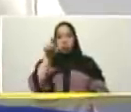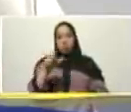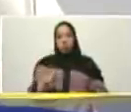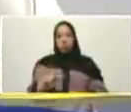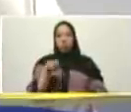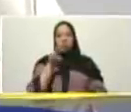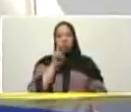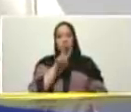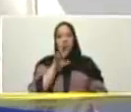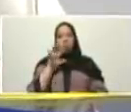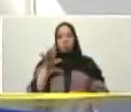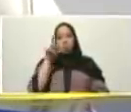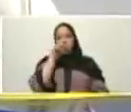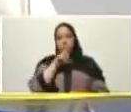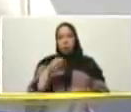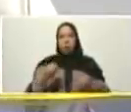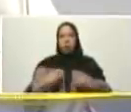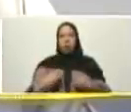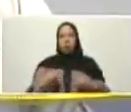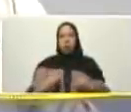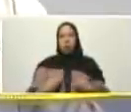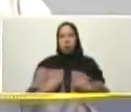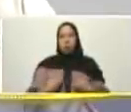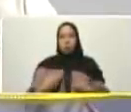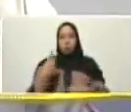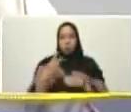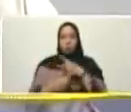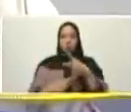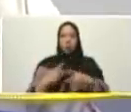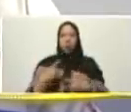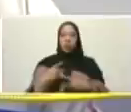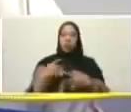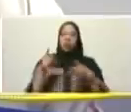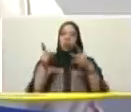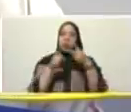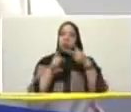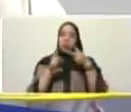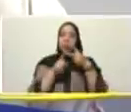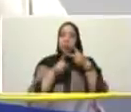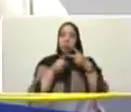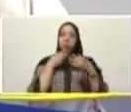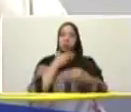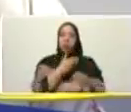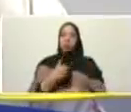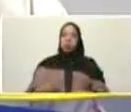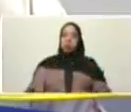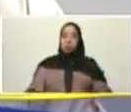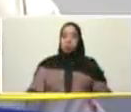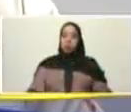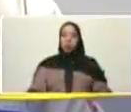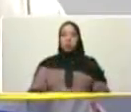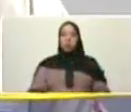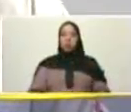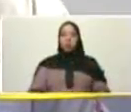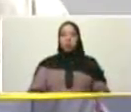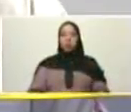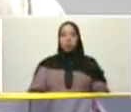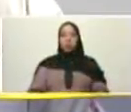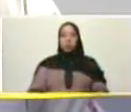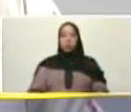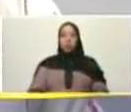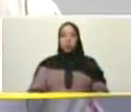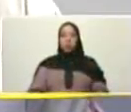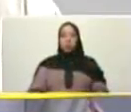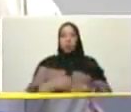% de las viviendas que construye la gran misión vivienda Venezuela reciben ventanas puertas y